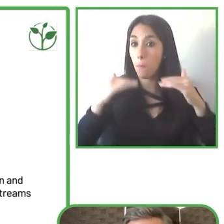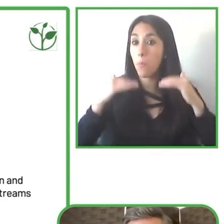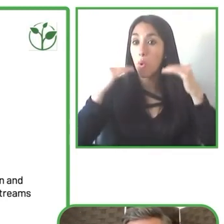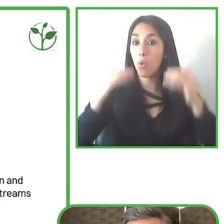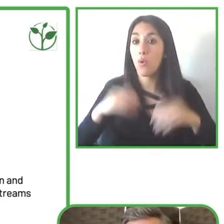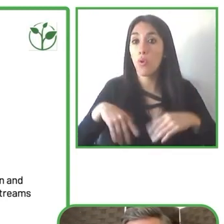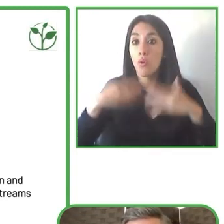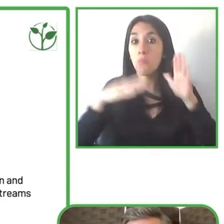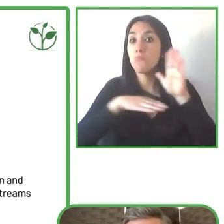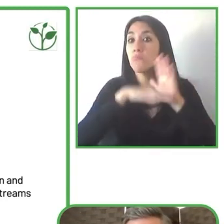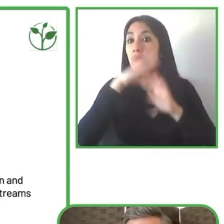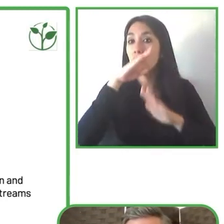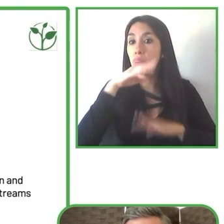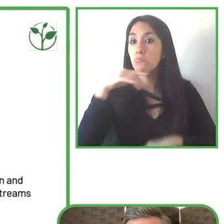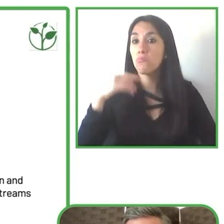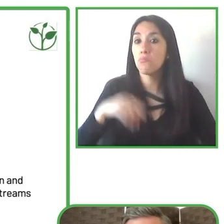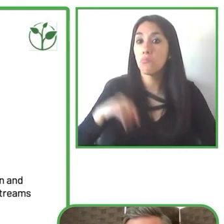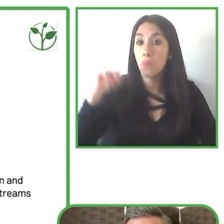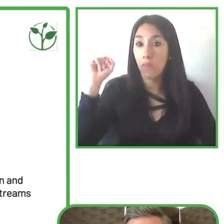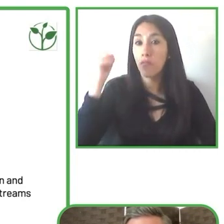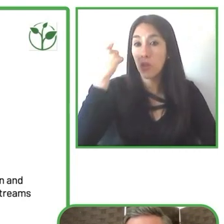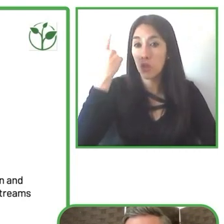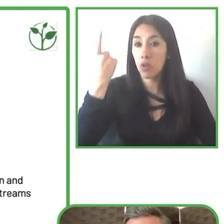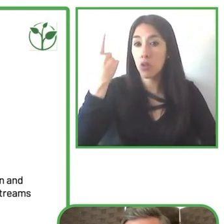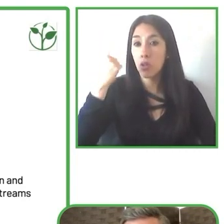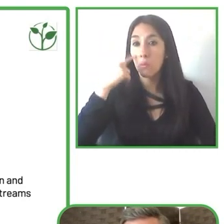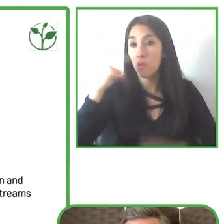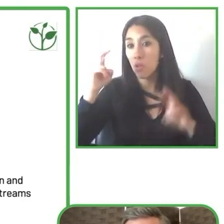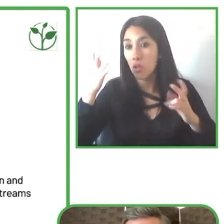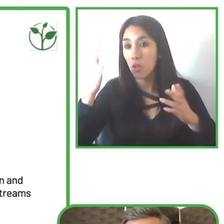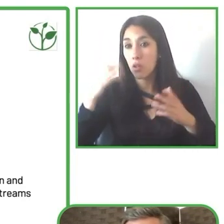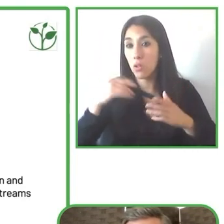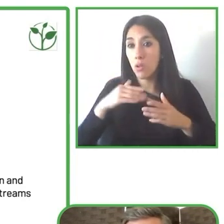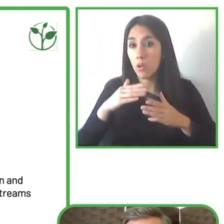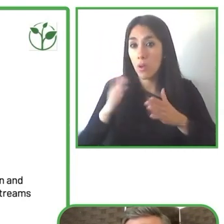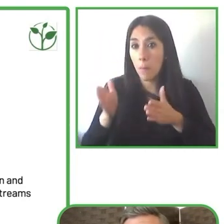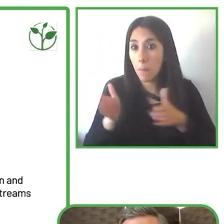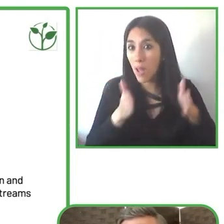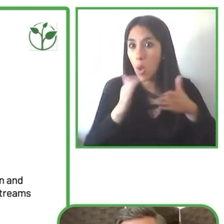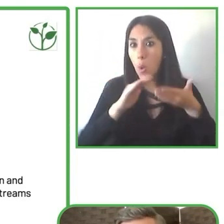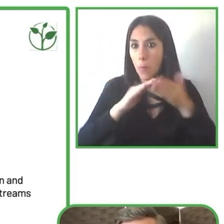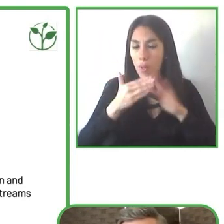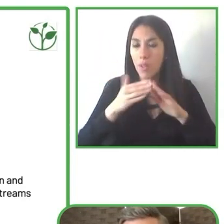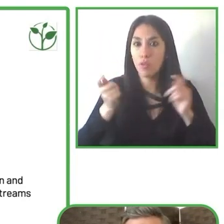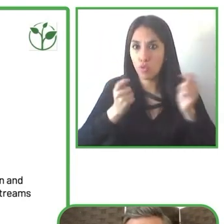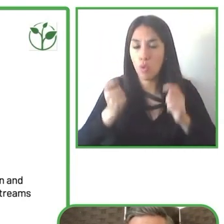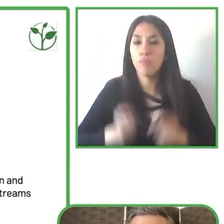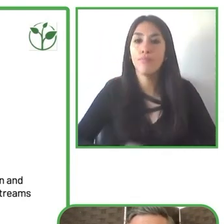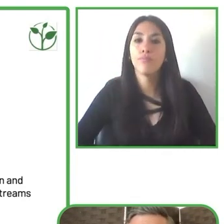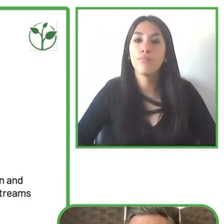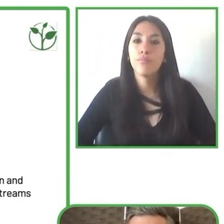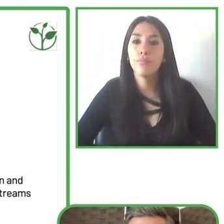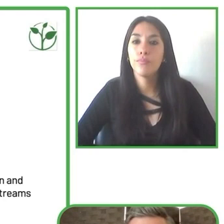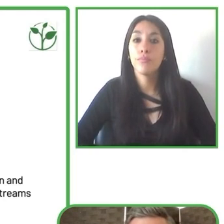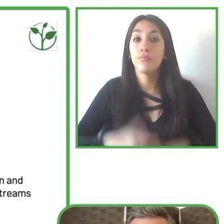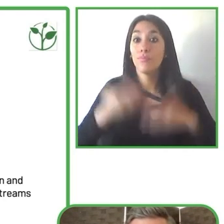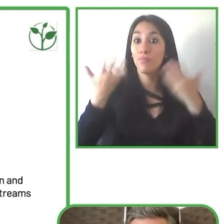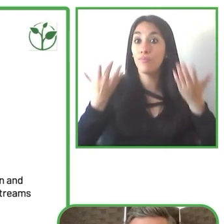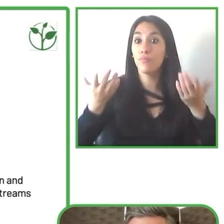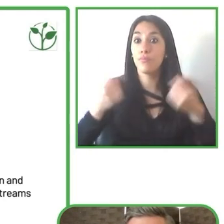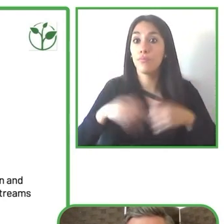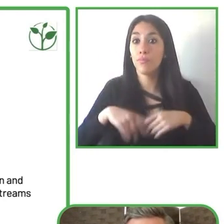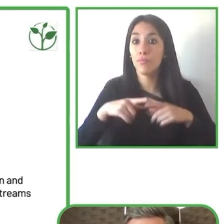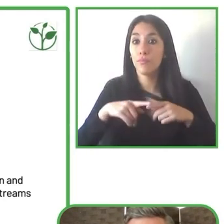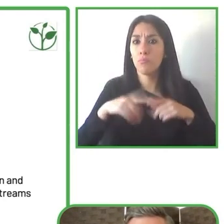negocio es es la manera correcta de hacer las cosas y es lo que inteligente